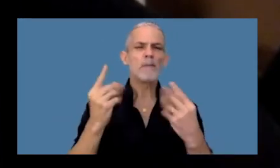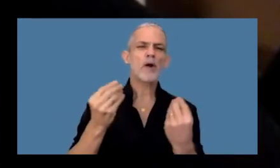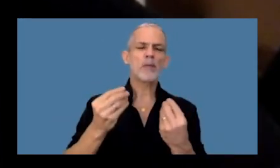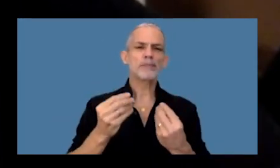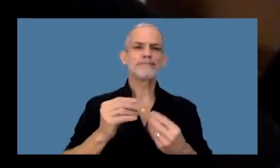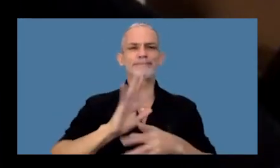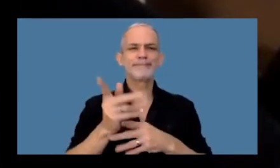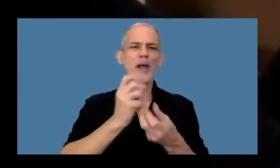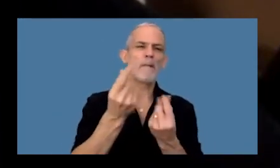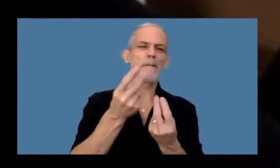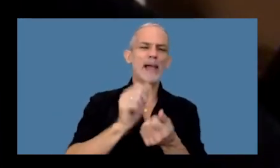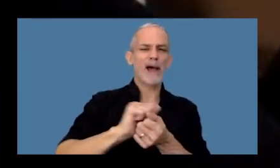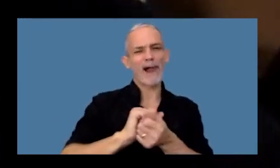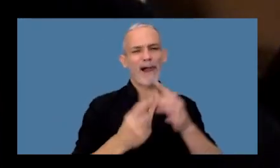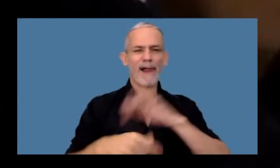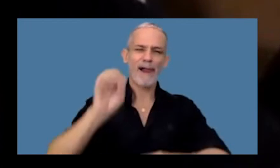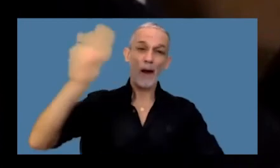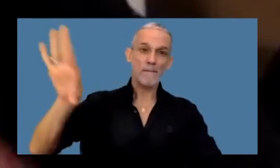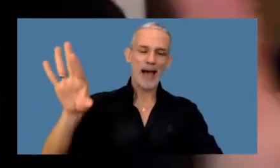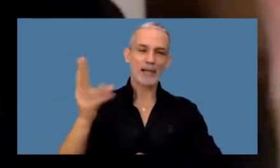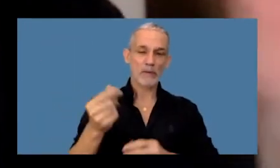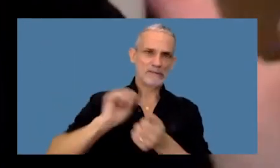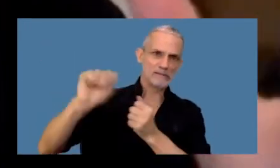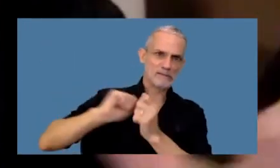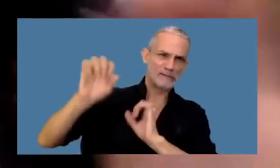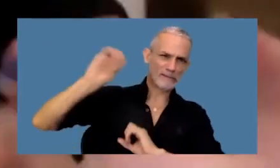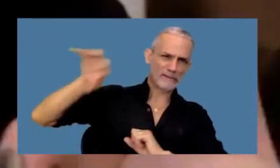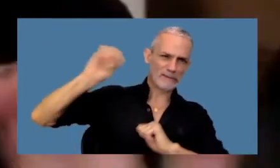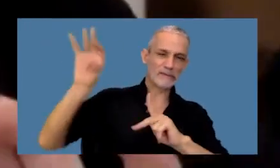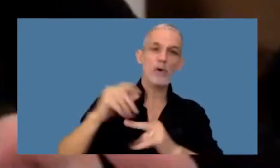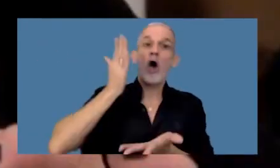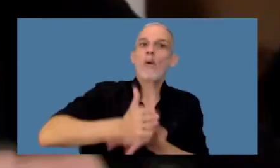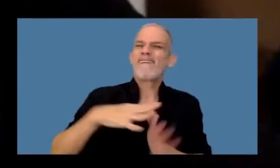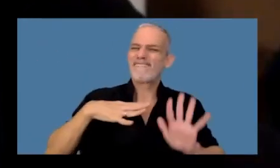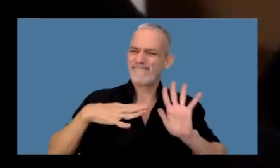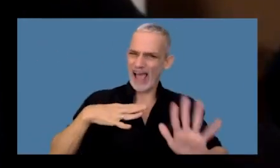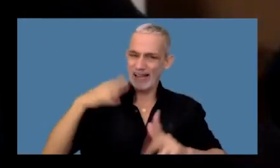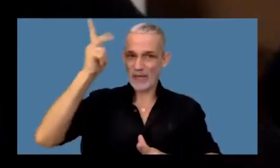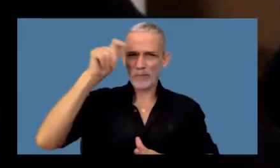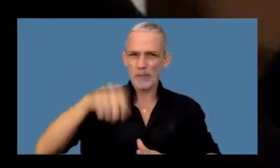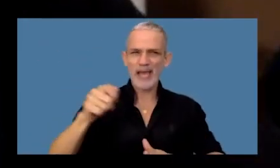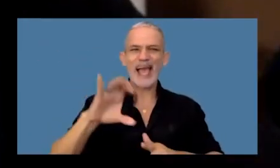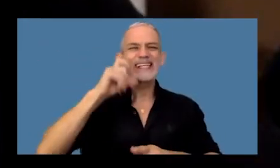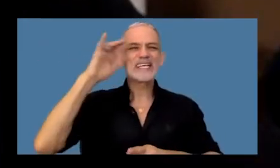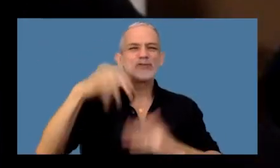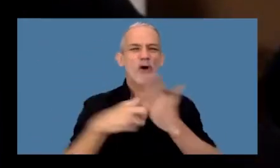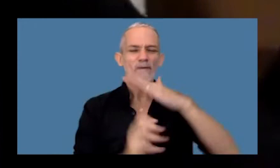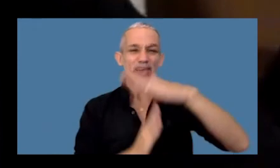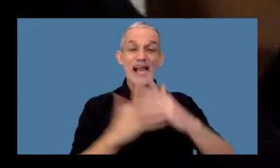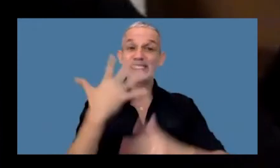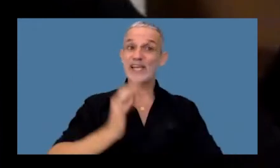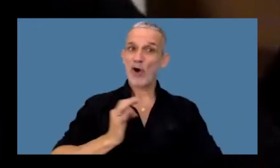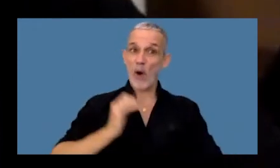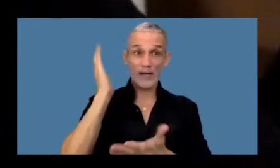del delito de lavado y se lo condenó oportunamente condena no firme que está recurrida en casación a la pena de cinco